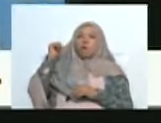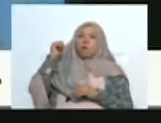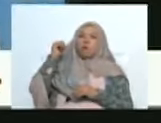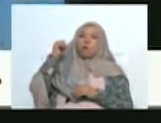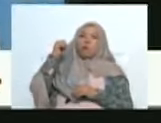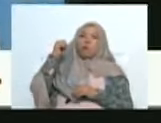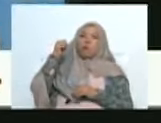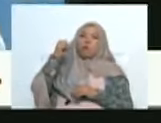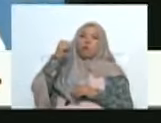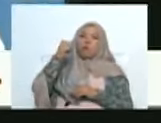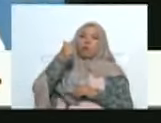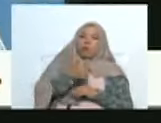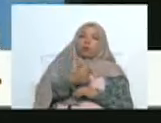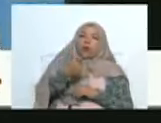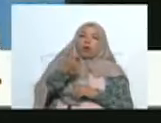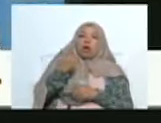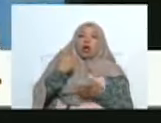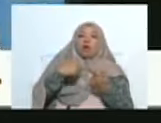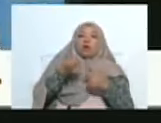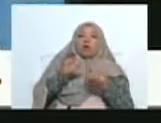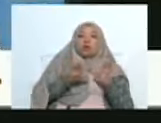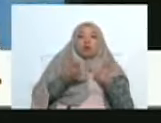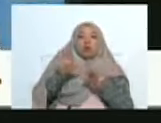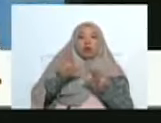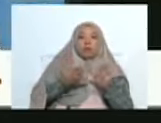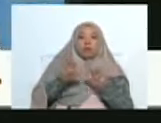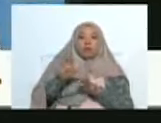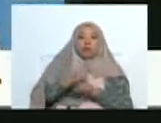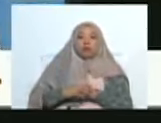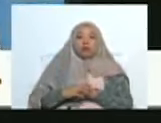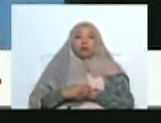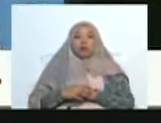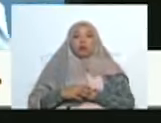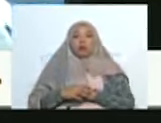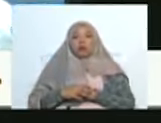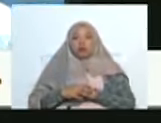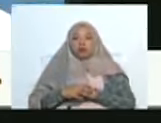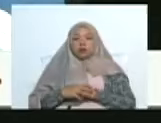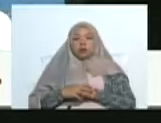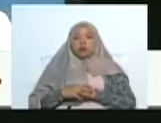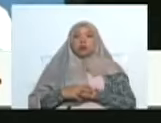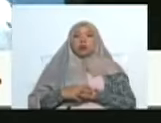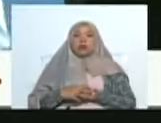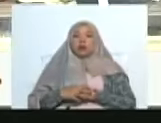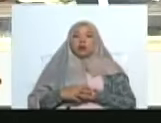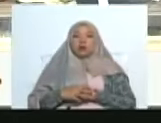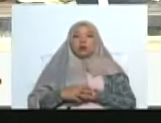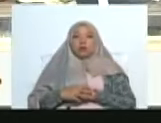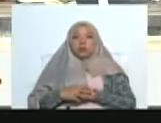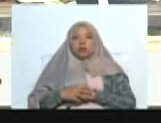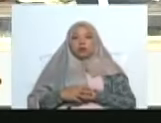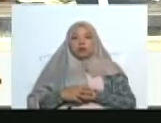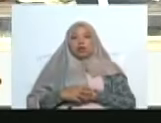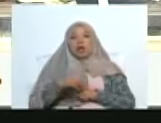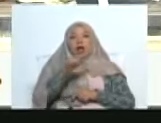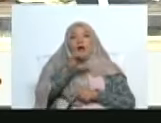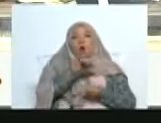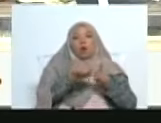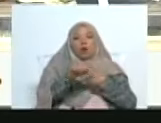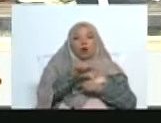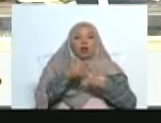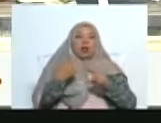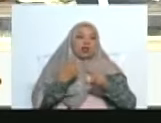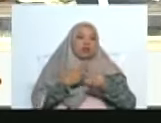hablan de la recuperación económica y obviamente de las sinergias de un ecosistema que se ha venido